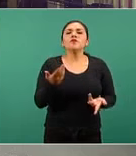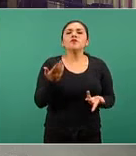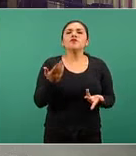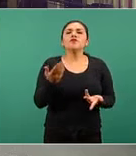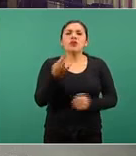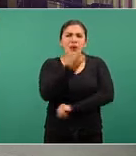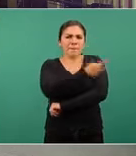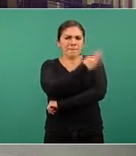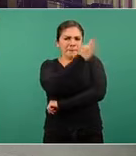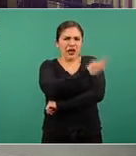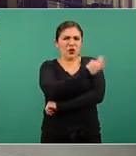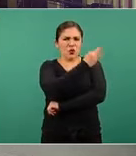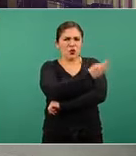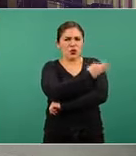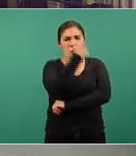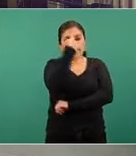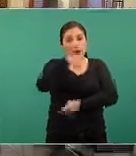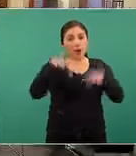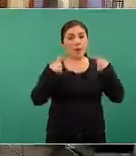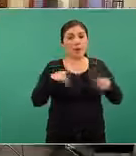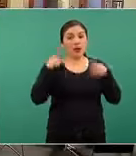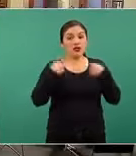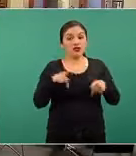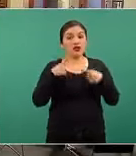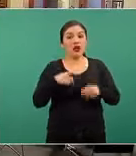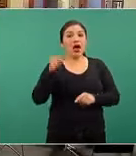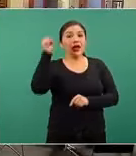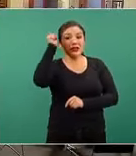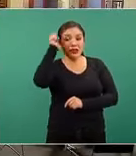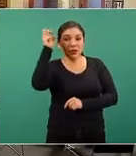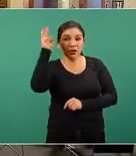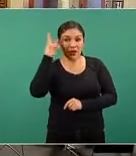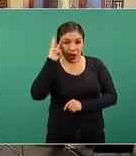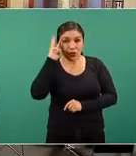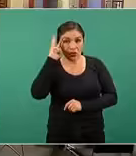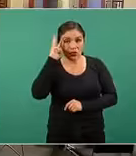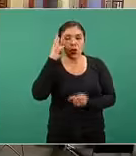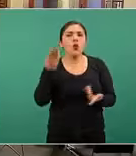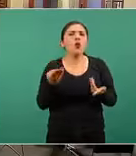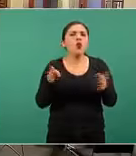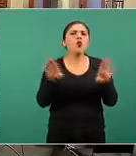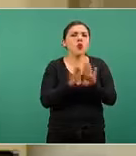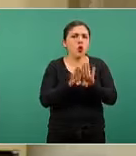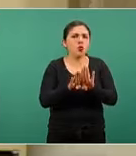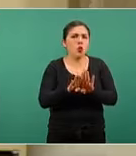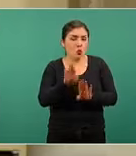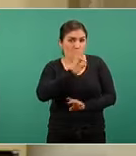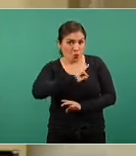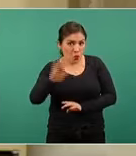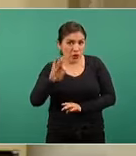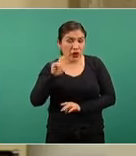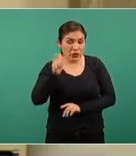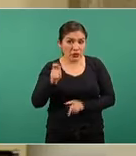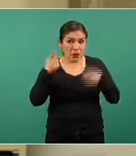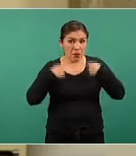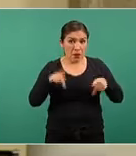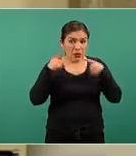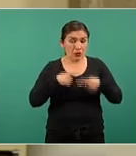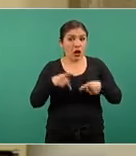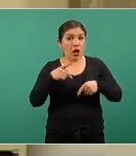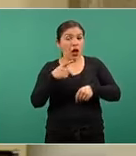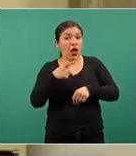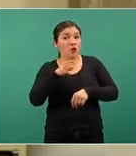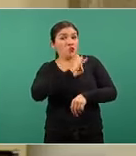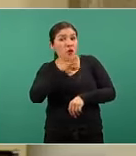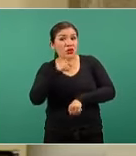ser la vacunación para las personas con síndrome de Down si pueden ser población de riesgo personas que